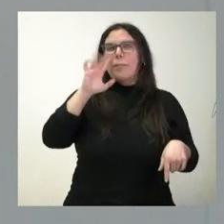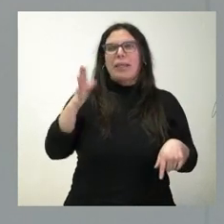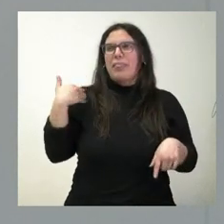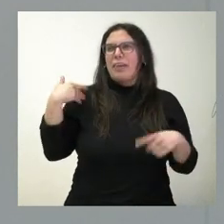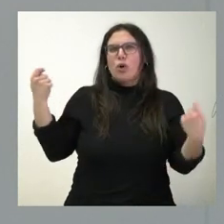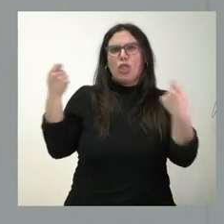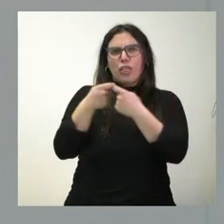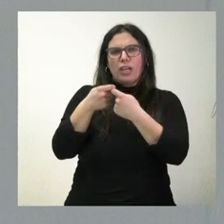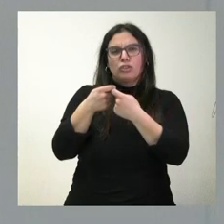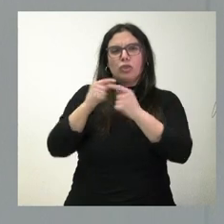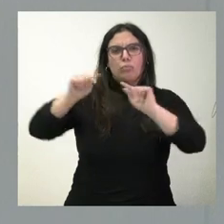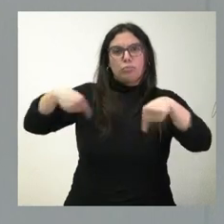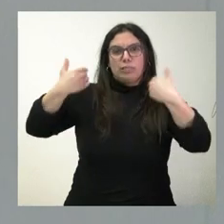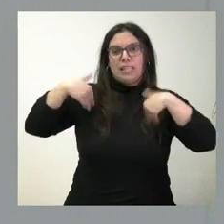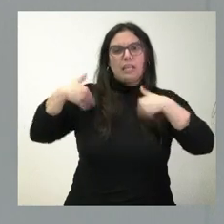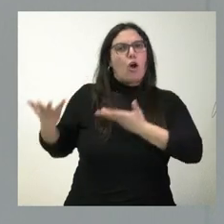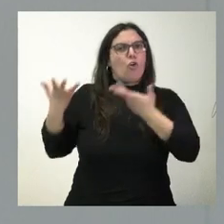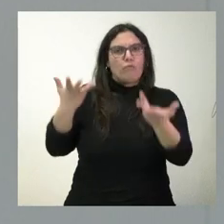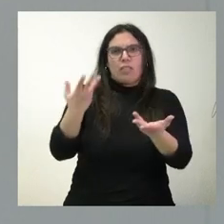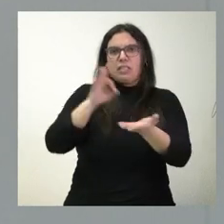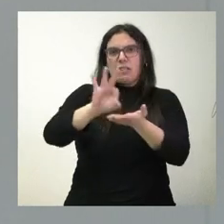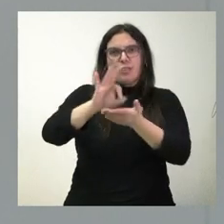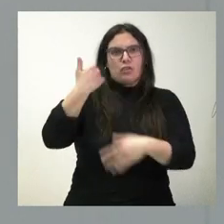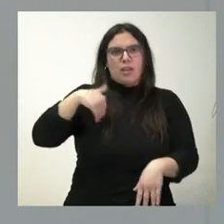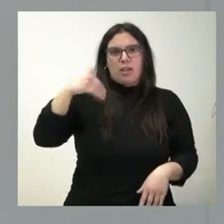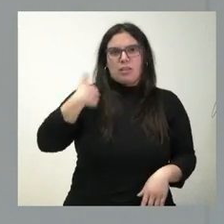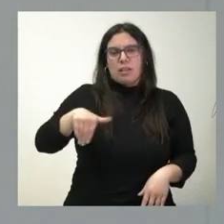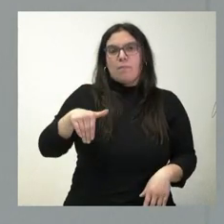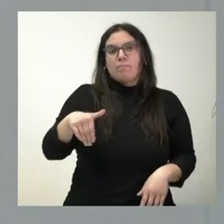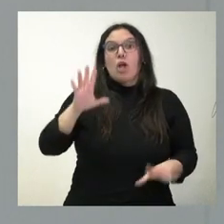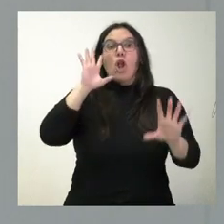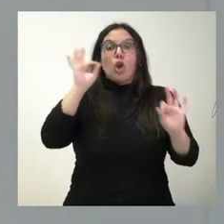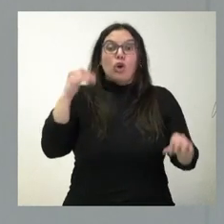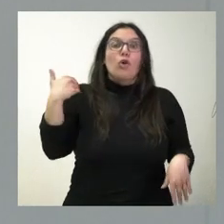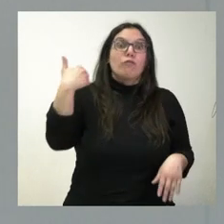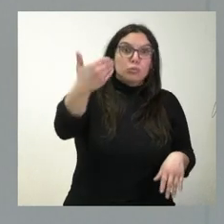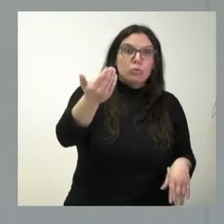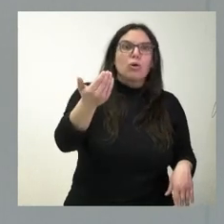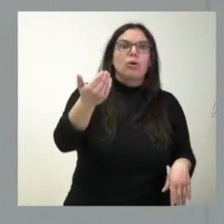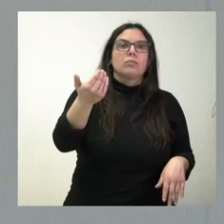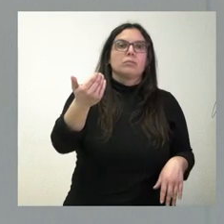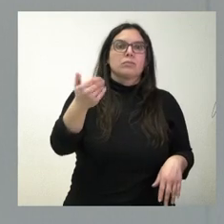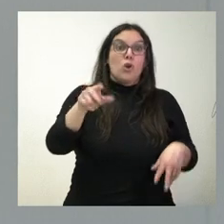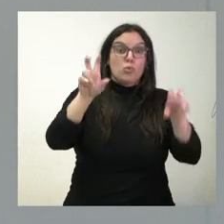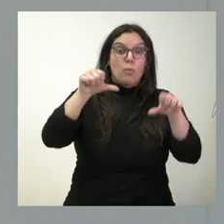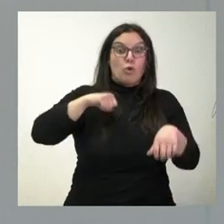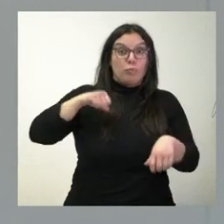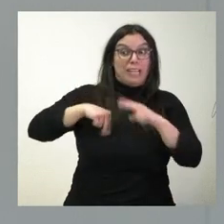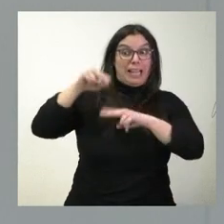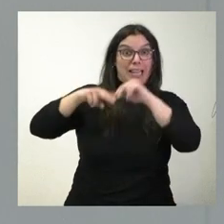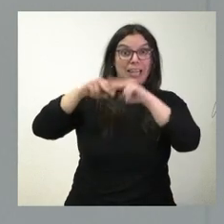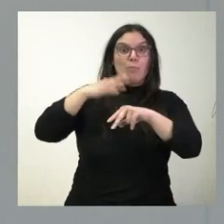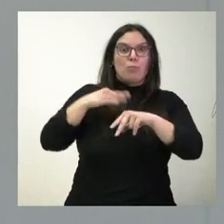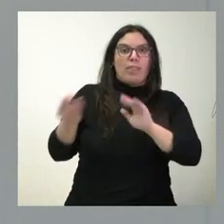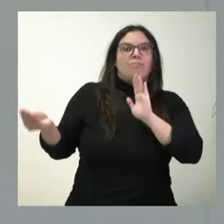firmado, con lo cual la prestación de servicios se está produciendo, sin perjuicio de que, lógicamente, en el futuro, con el nuevo hospital de Segovia podamos